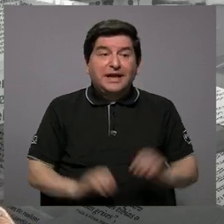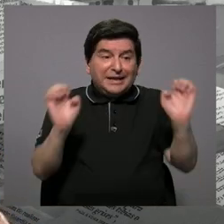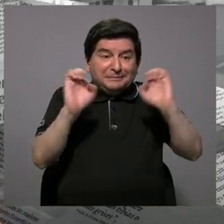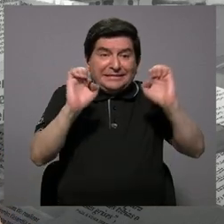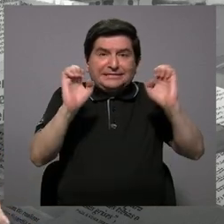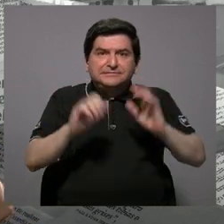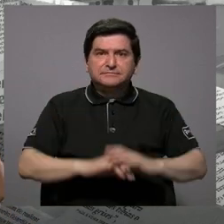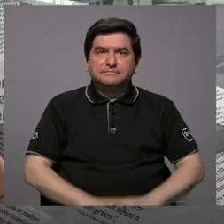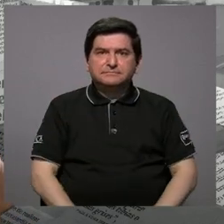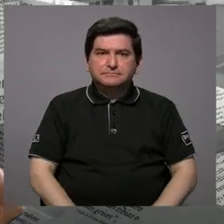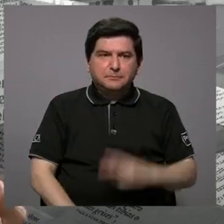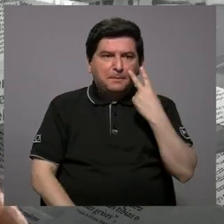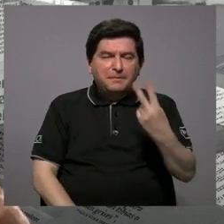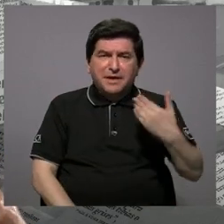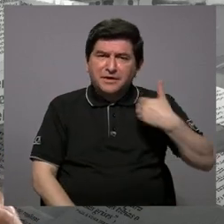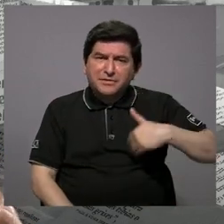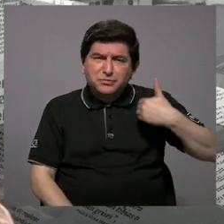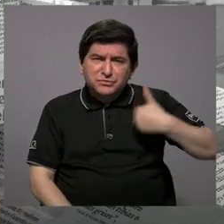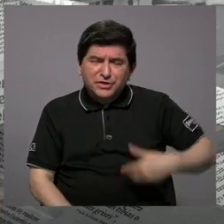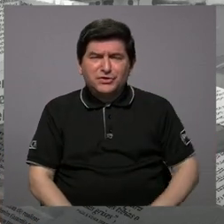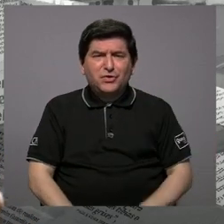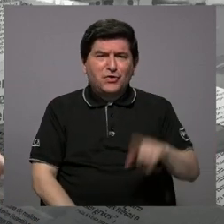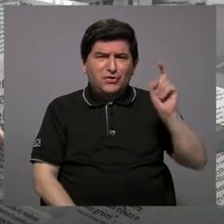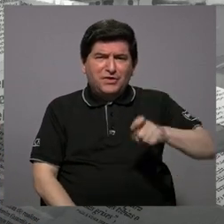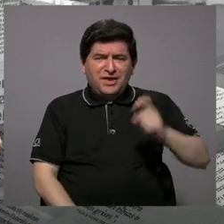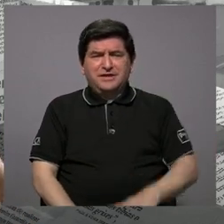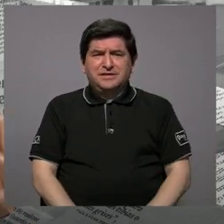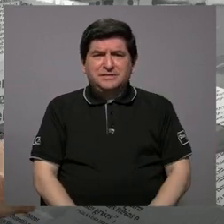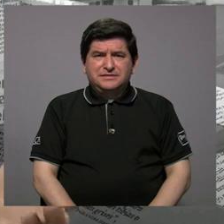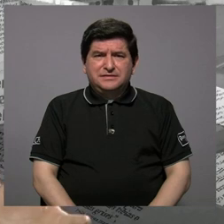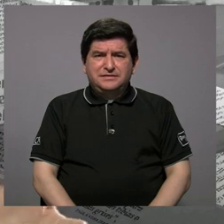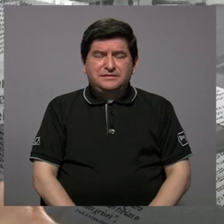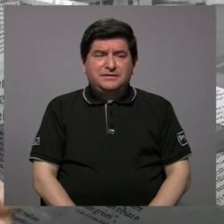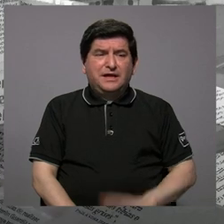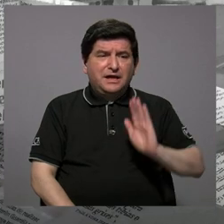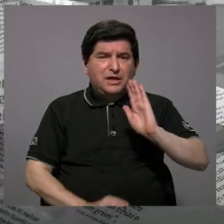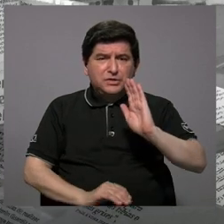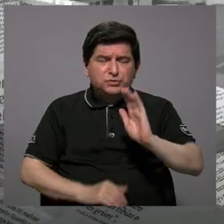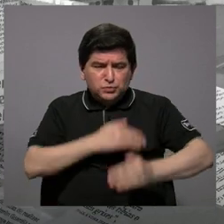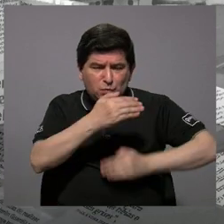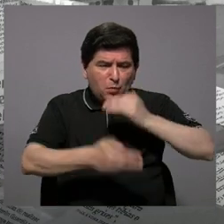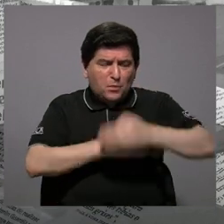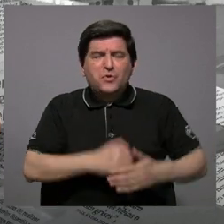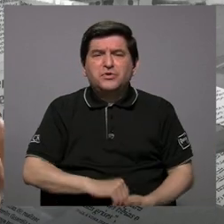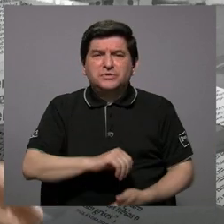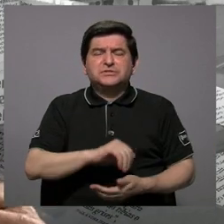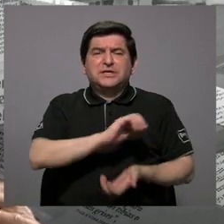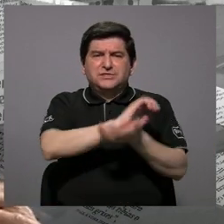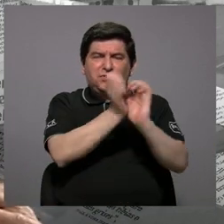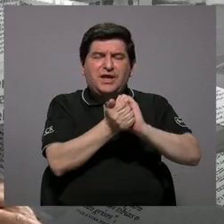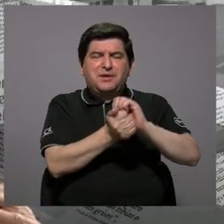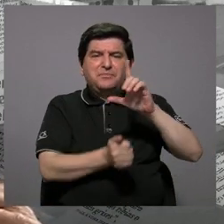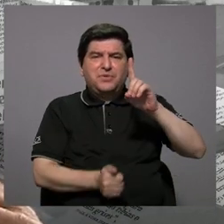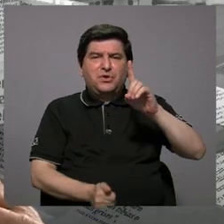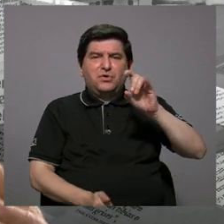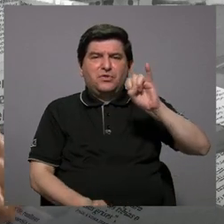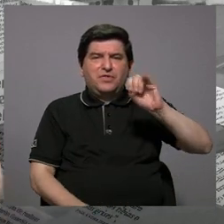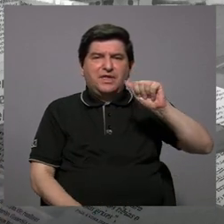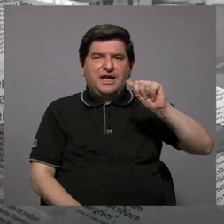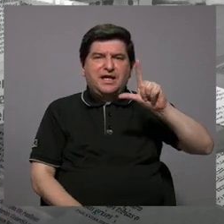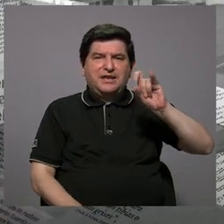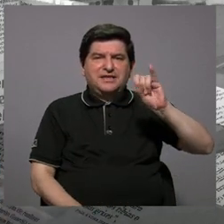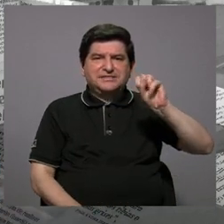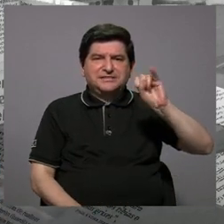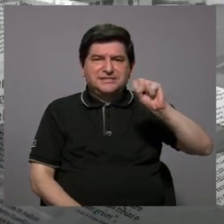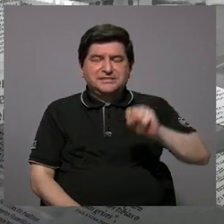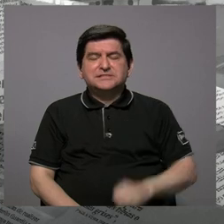emergencia ver a un señor que necesita hacer un cambio de su diálisis que no tienen agua ni para tomar que